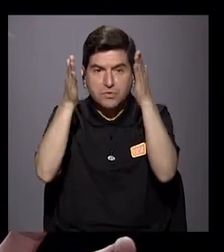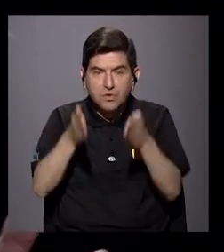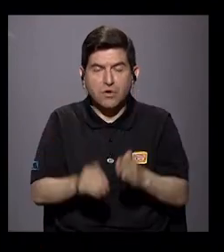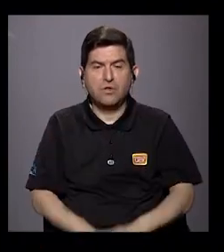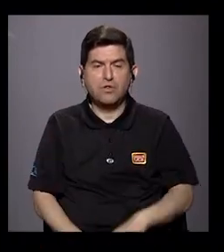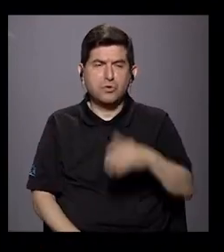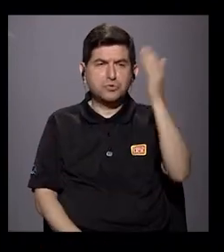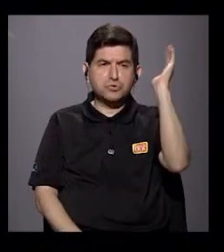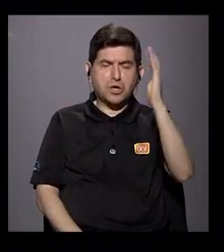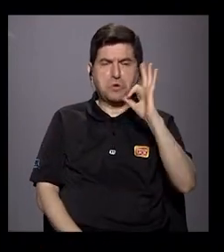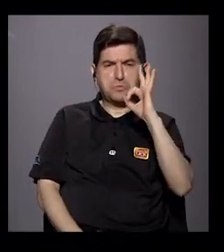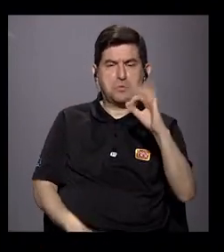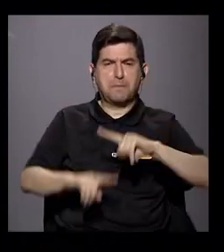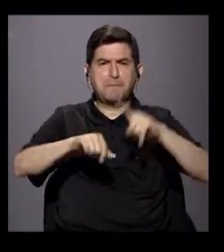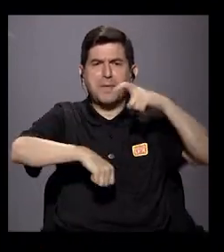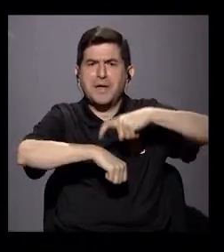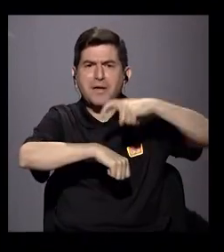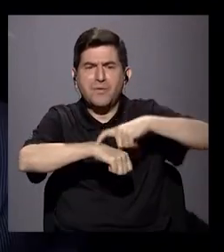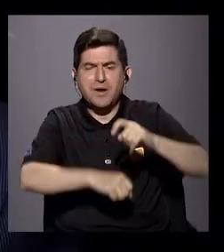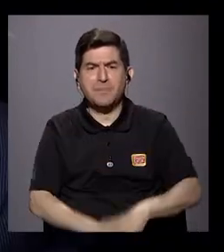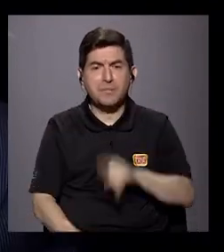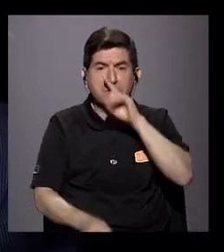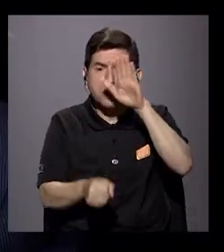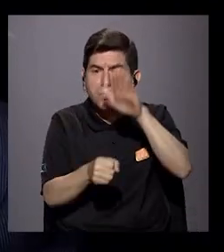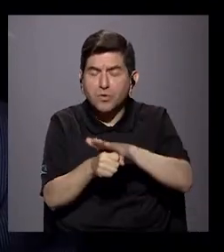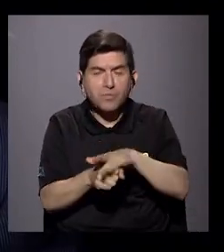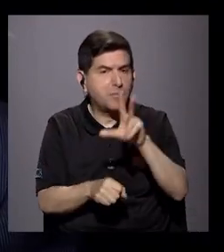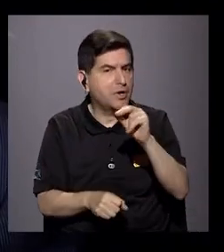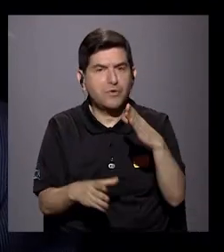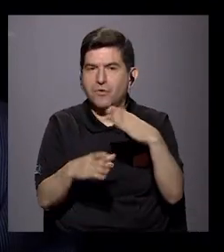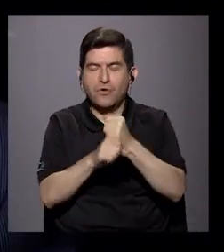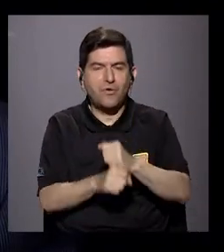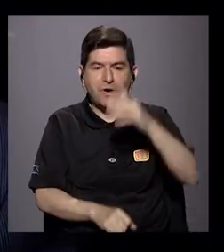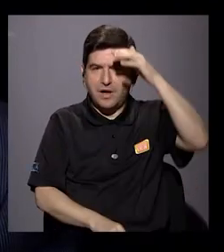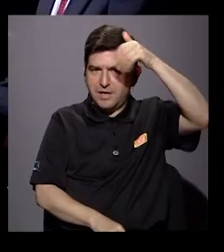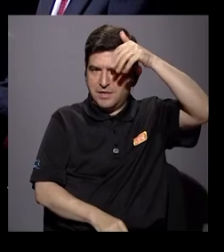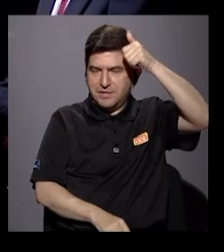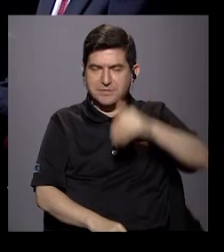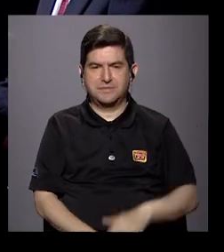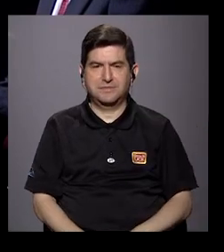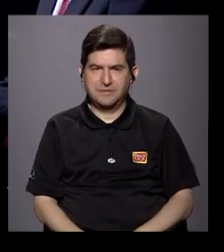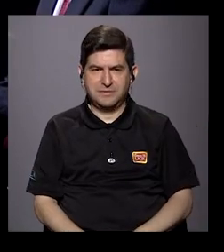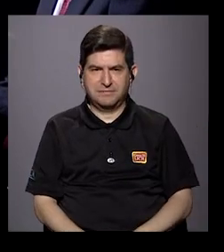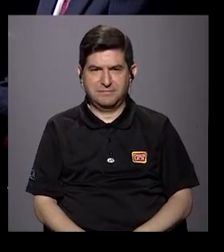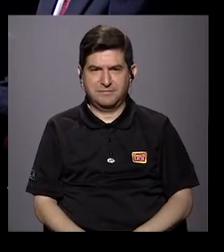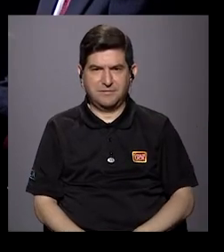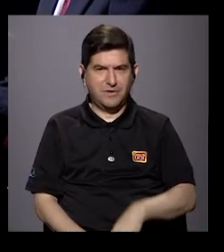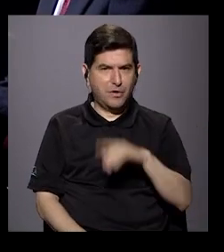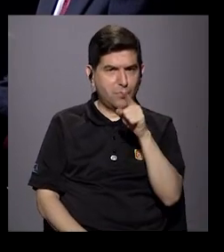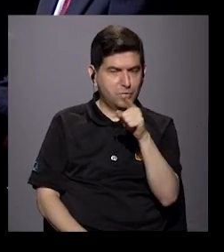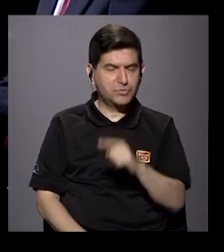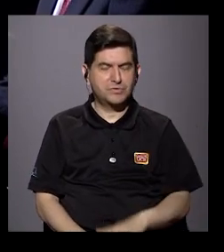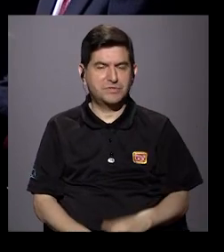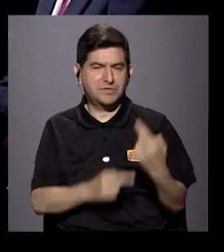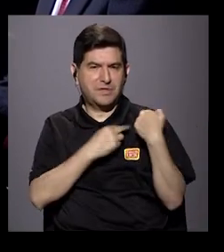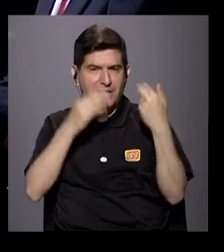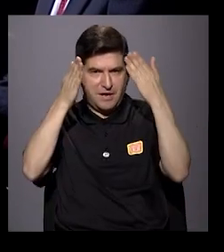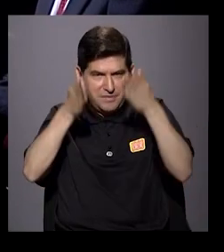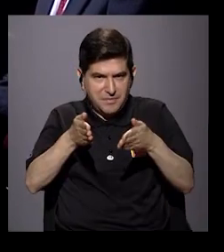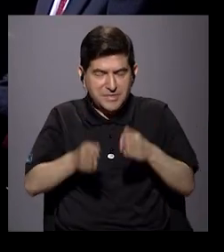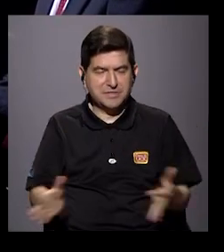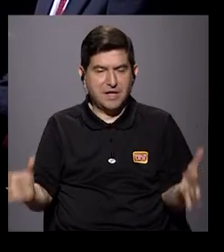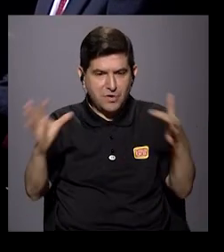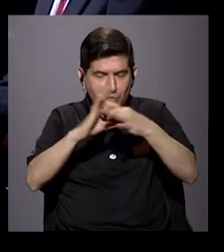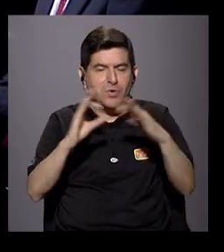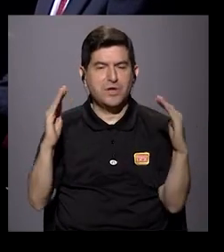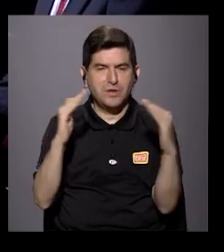discurso es muy bien, pero a la hora de ser consecuente no lo ha sido, don Carlos. ¿Cómo podemos lograr que usted como comisionado, aunque está ligado